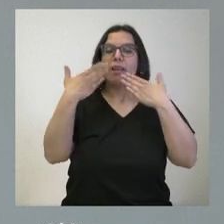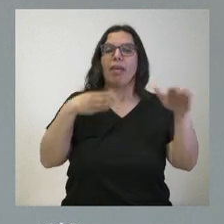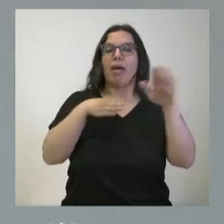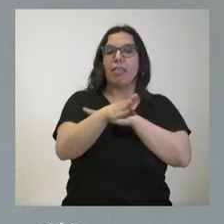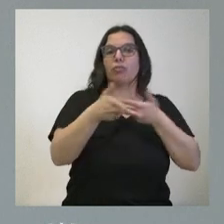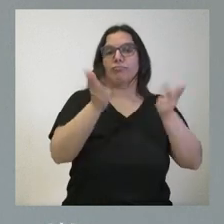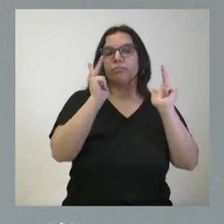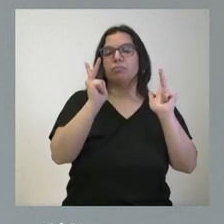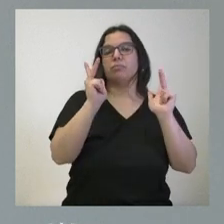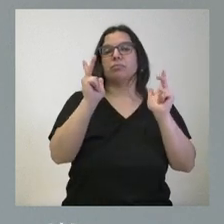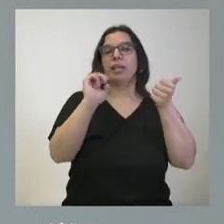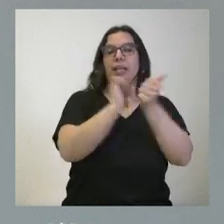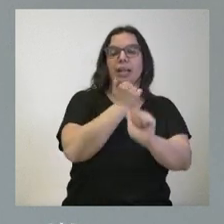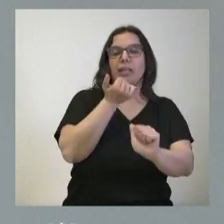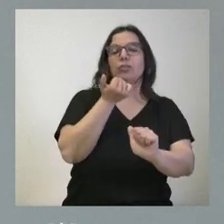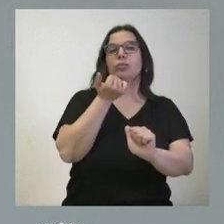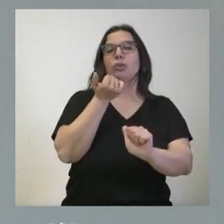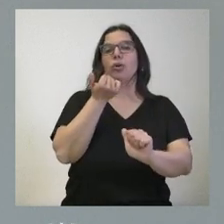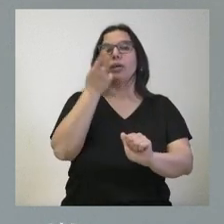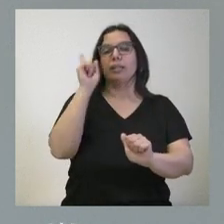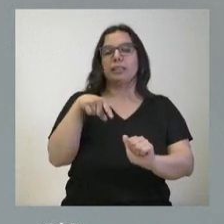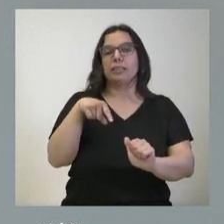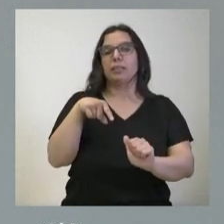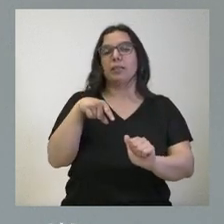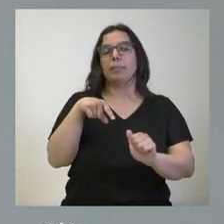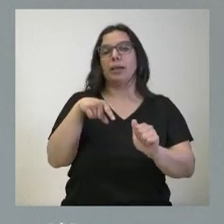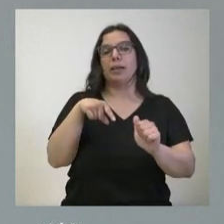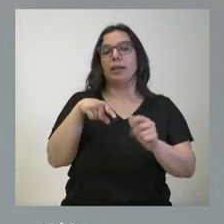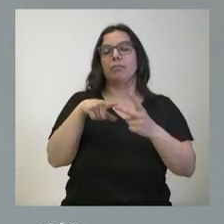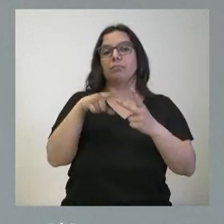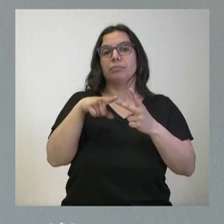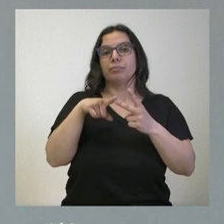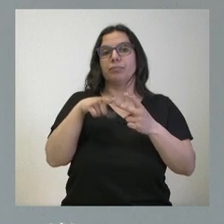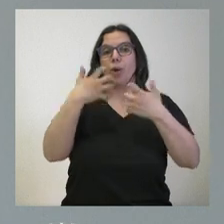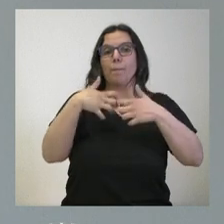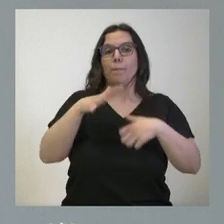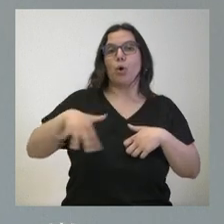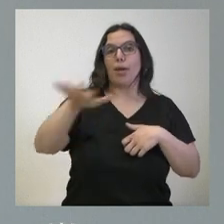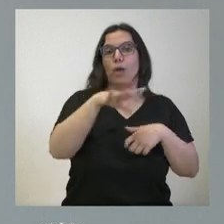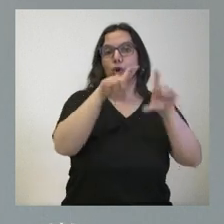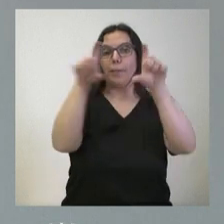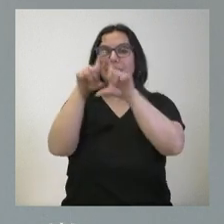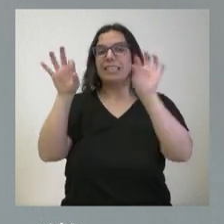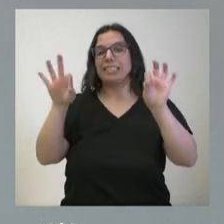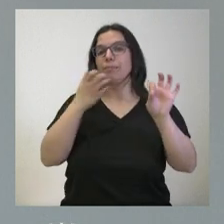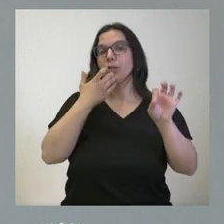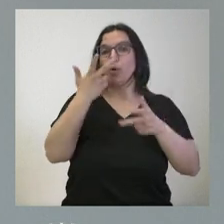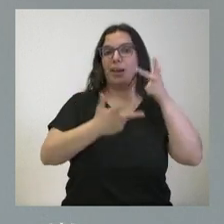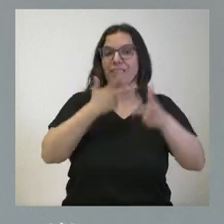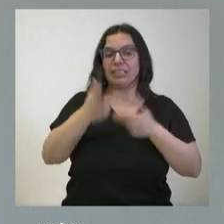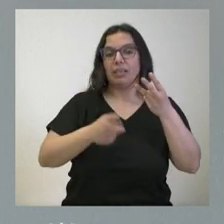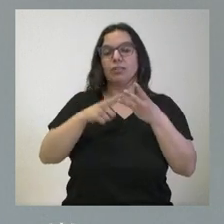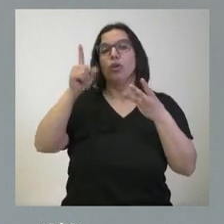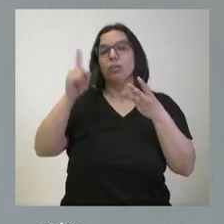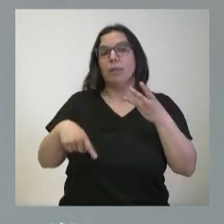crédito y a préstamos y a la financiación empresarial a través de Iberaval, actuando en polígonos empresariales, como es el caso del de Benavente, o